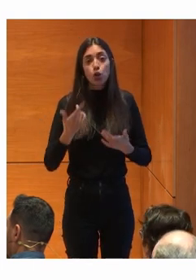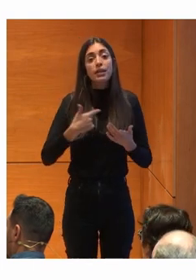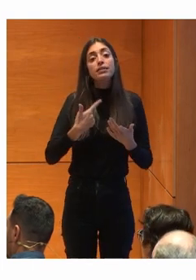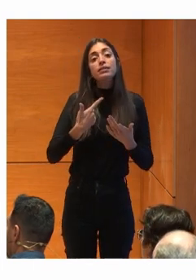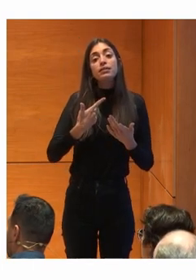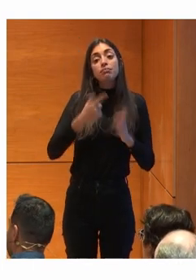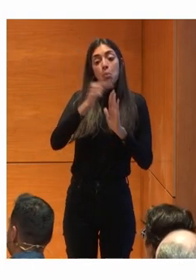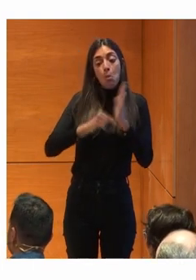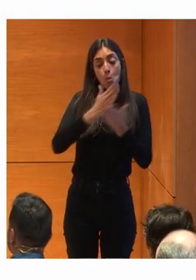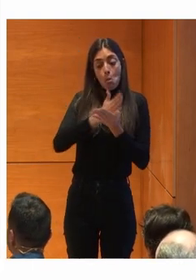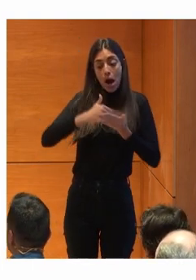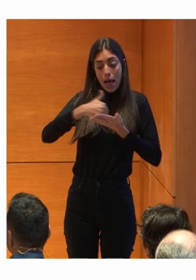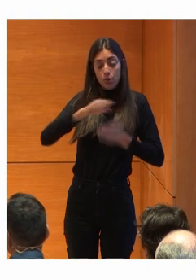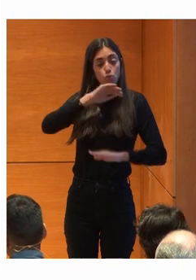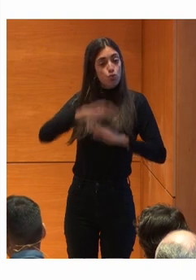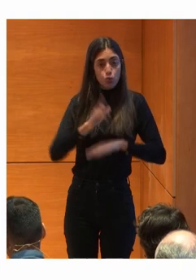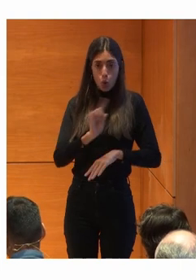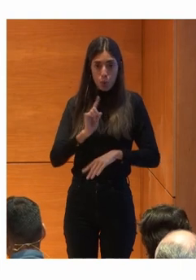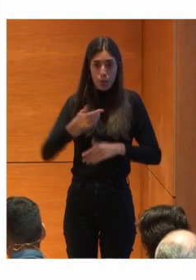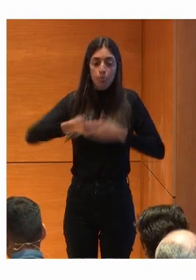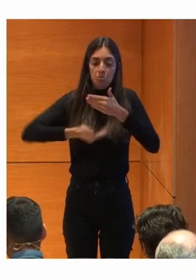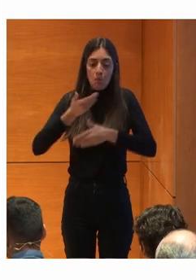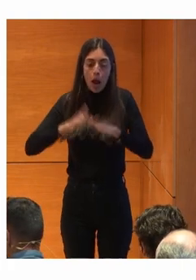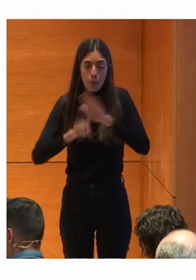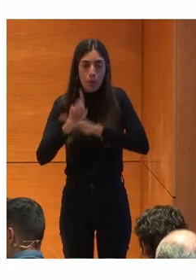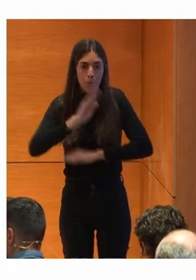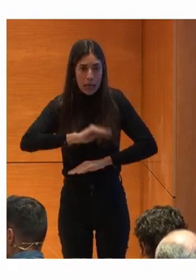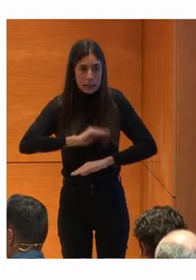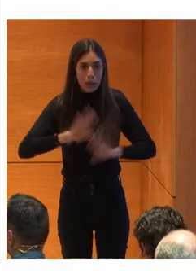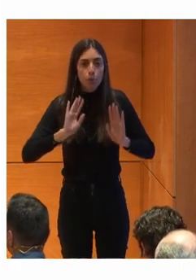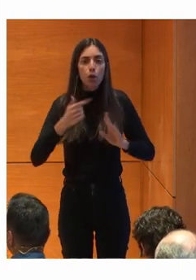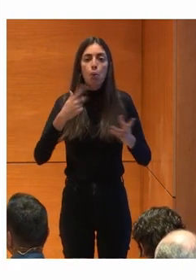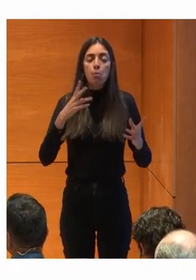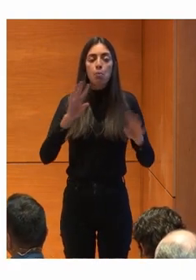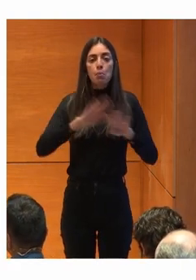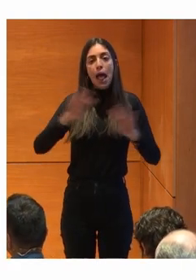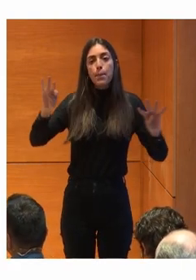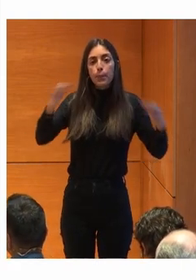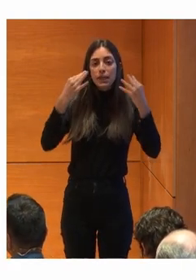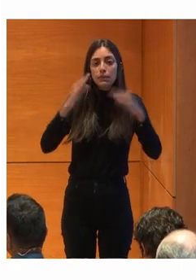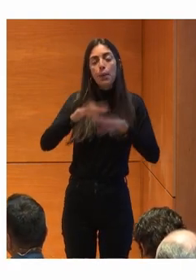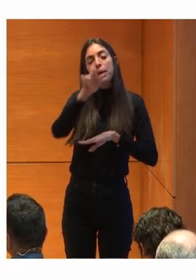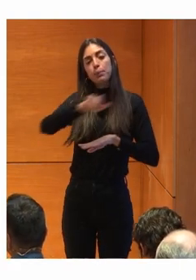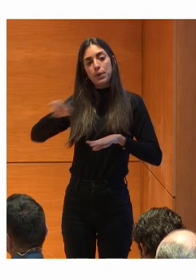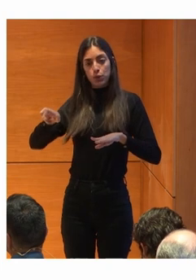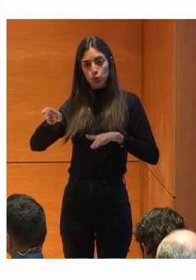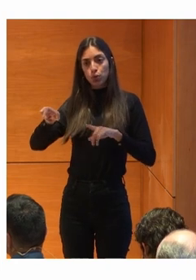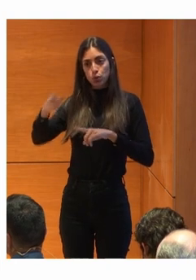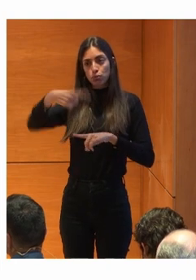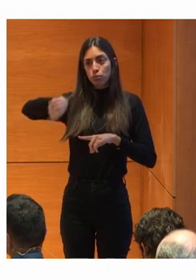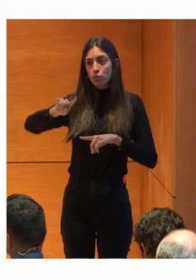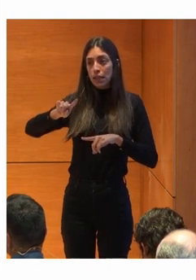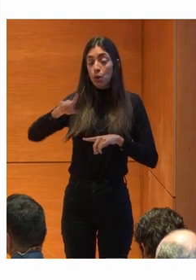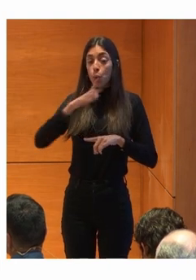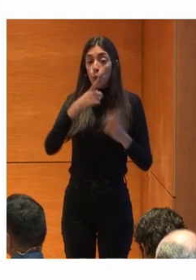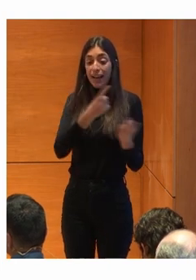avanzando Pero todavía Tenemos que seguir Un poco en la reivindicación En la visibilidad De todas aquellas personas ¿No? Que tienen las